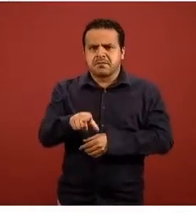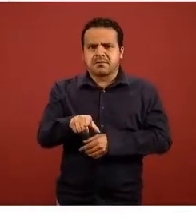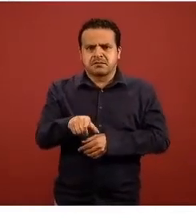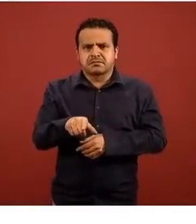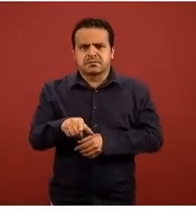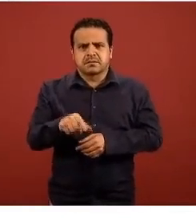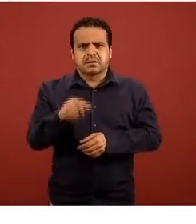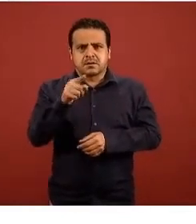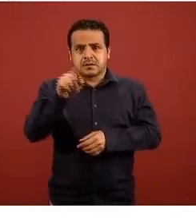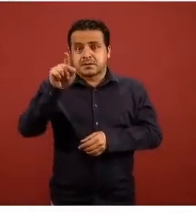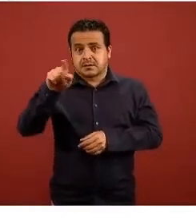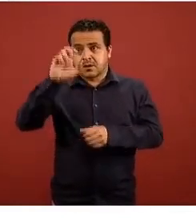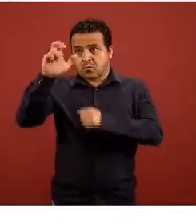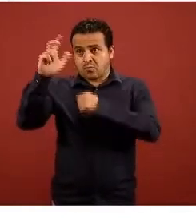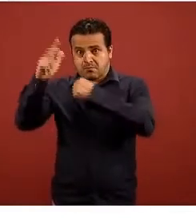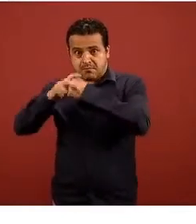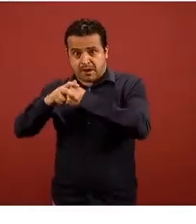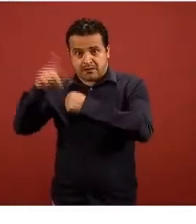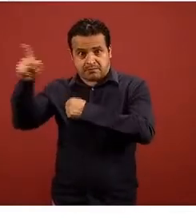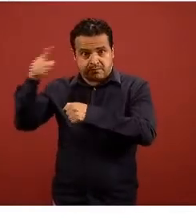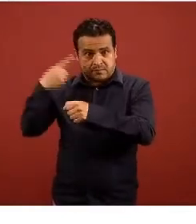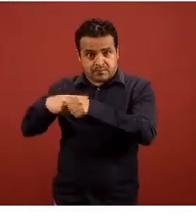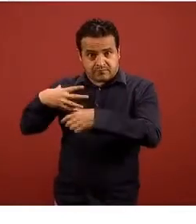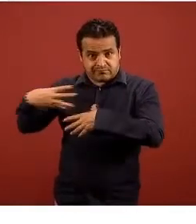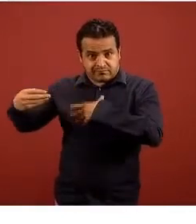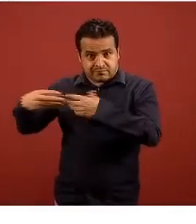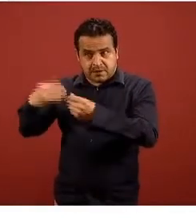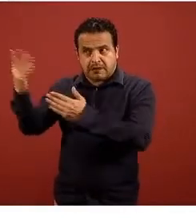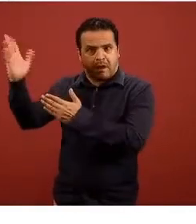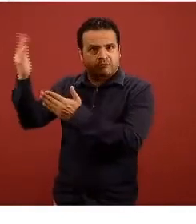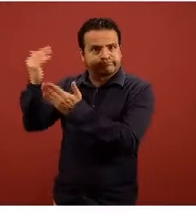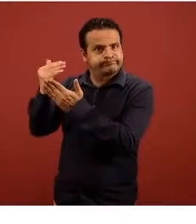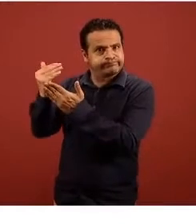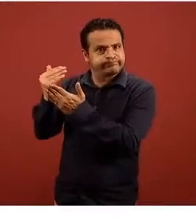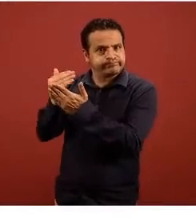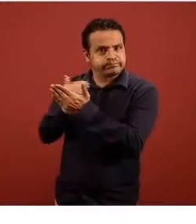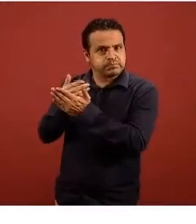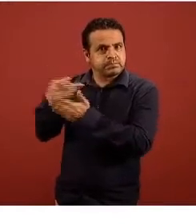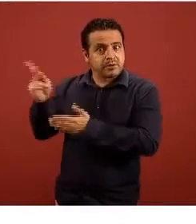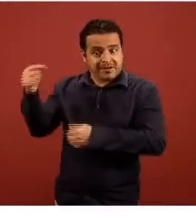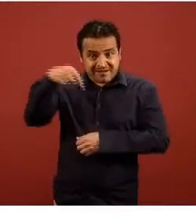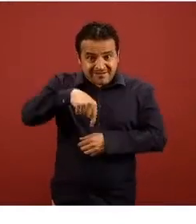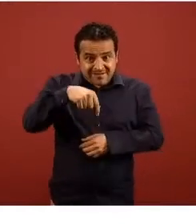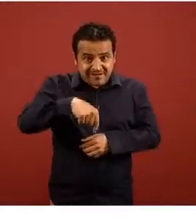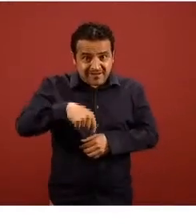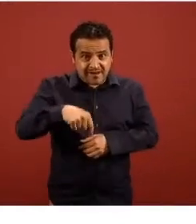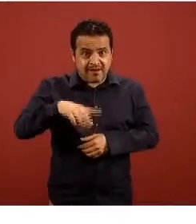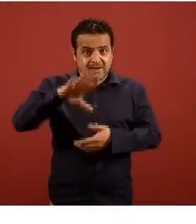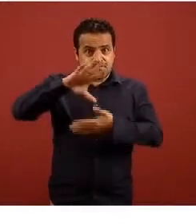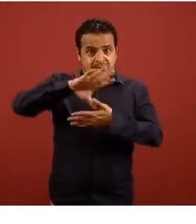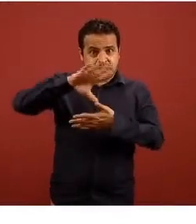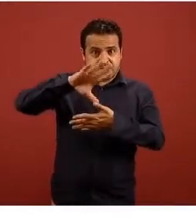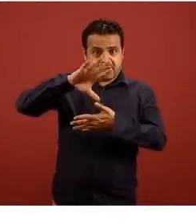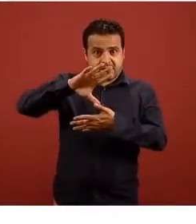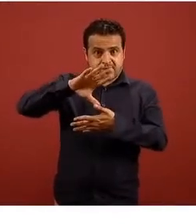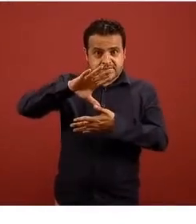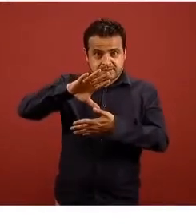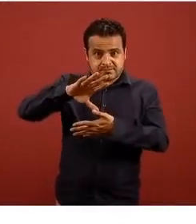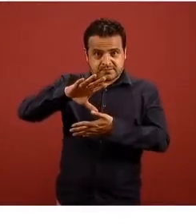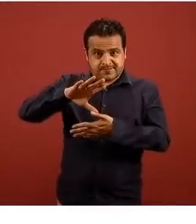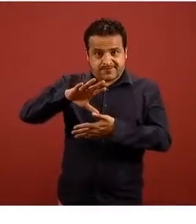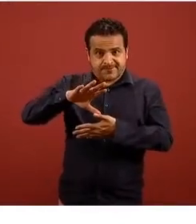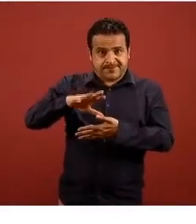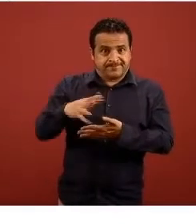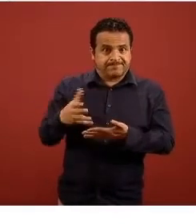Europa sin embargo podemos ver que más allá que la región de las Américas superó en un momento determinado